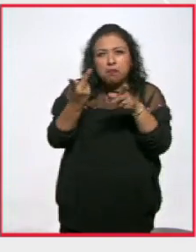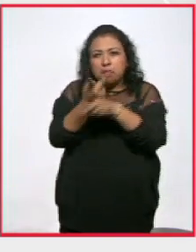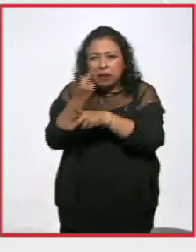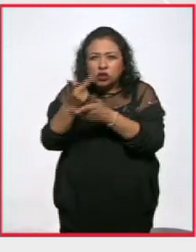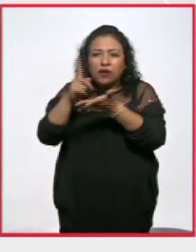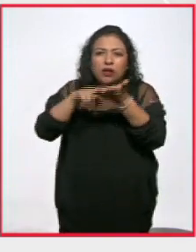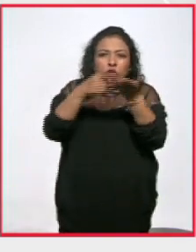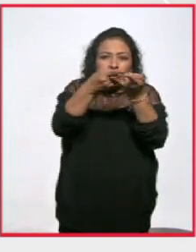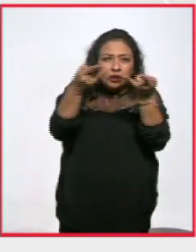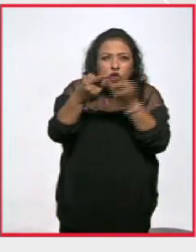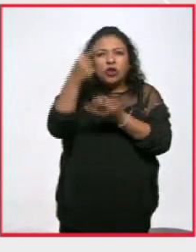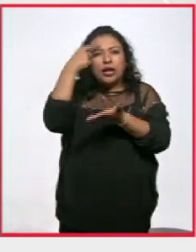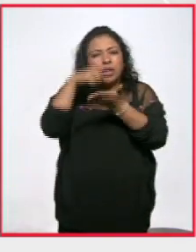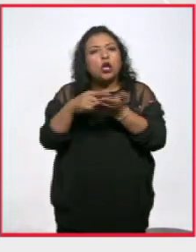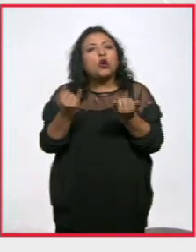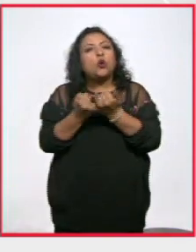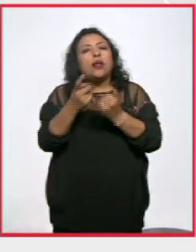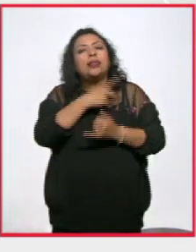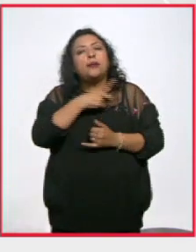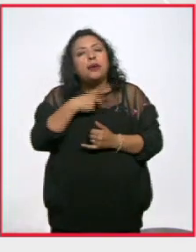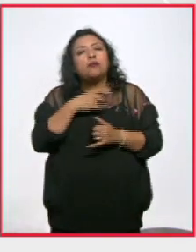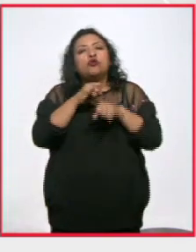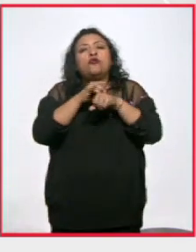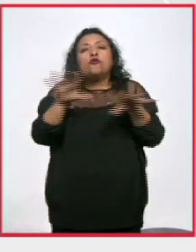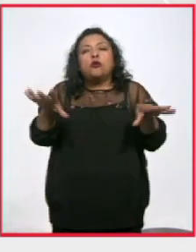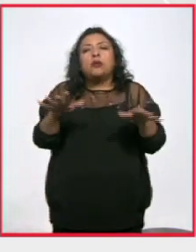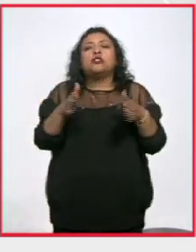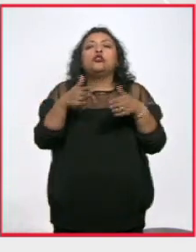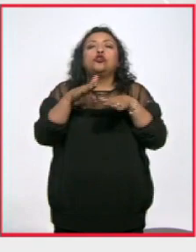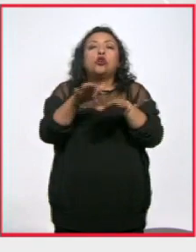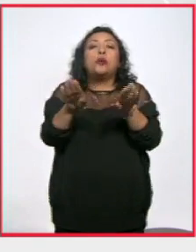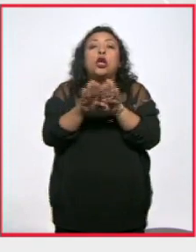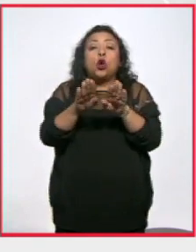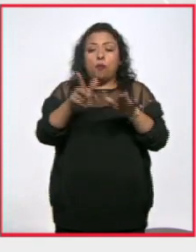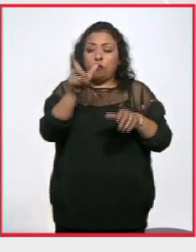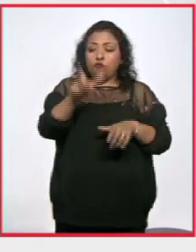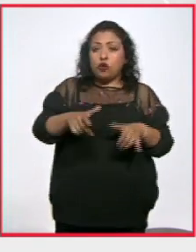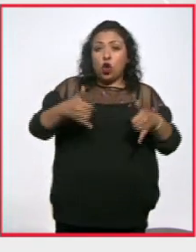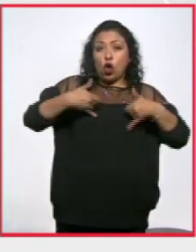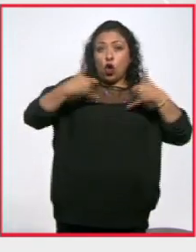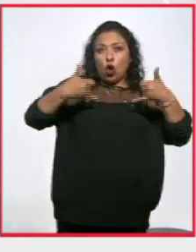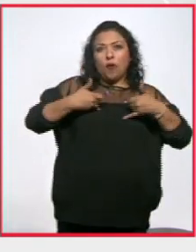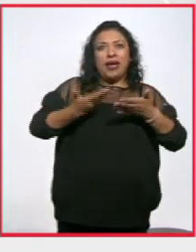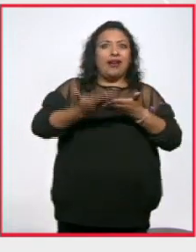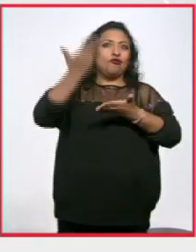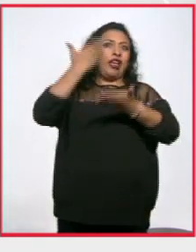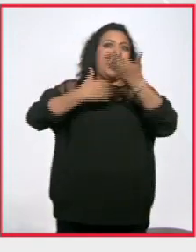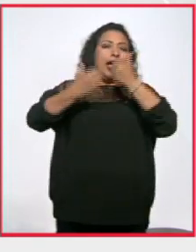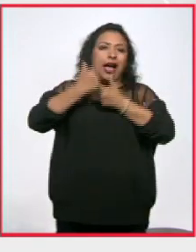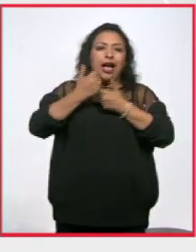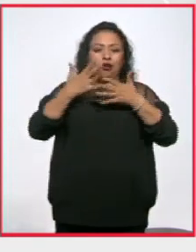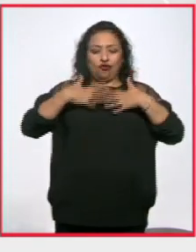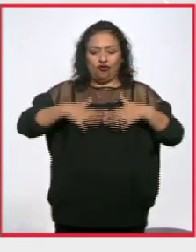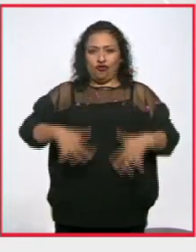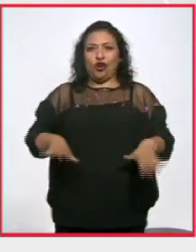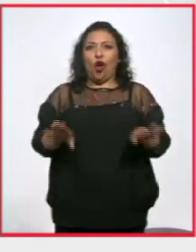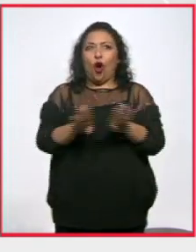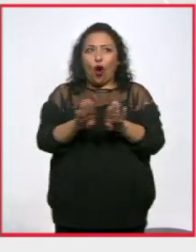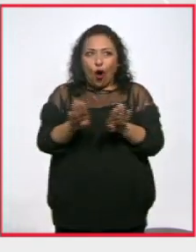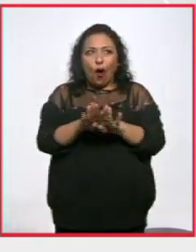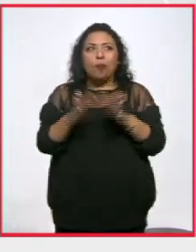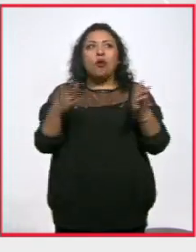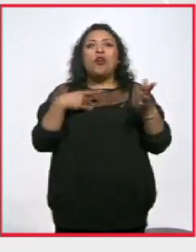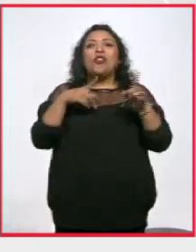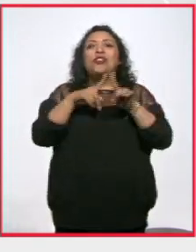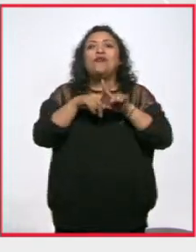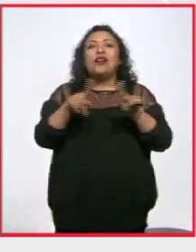históricamente creo que también tuvimos que empaparnos mucho de cómo eran los chavos diferentes de esa época cómo se vestían cómo